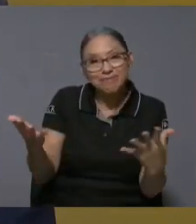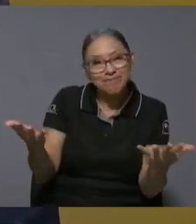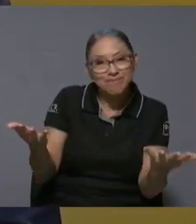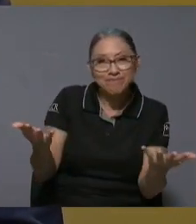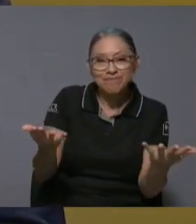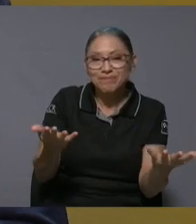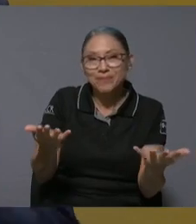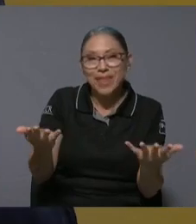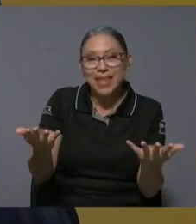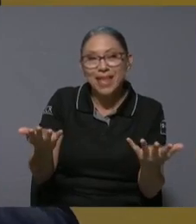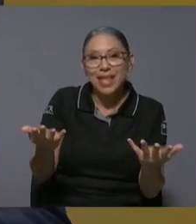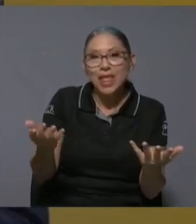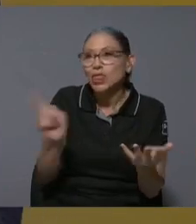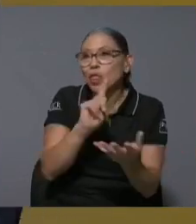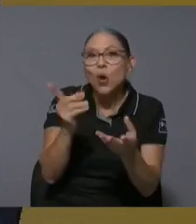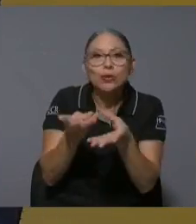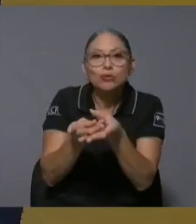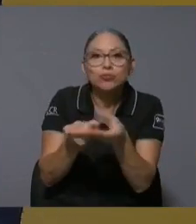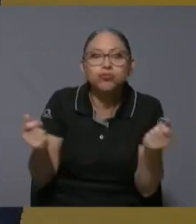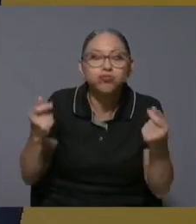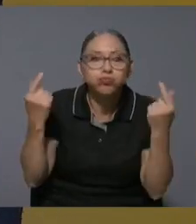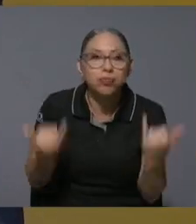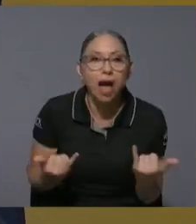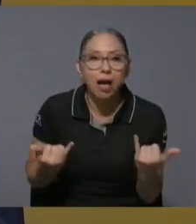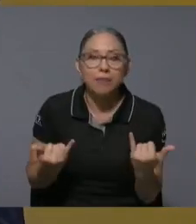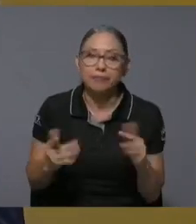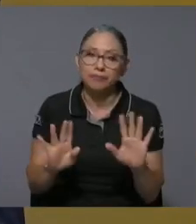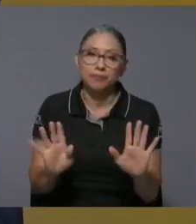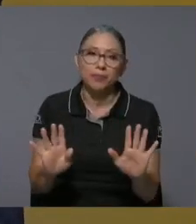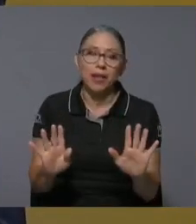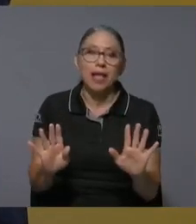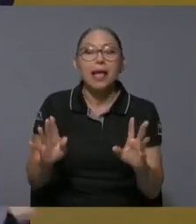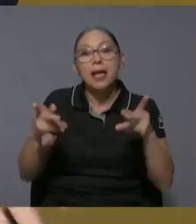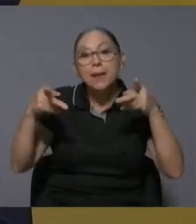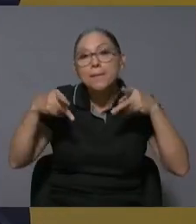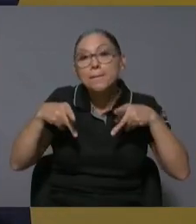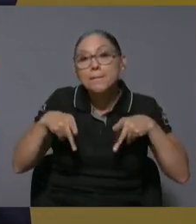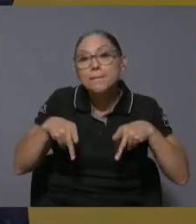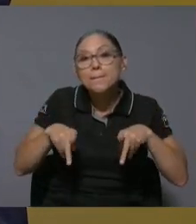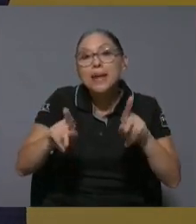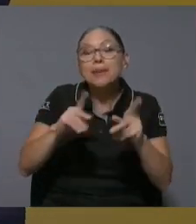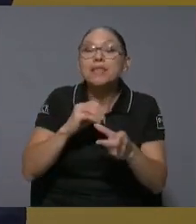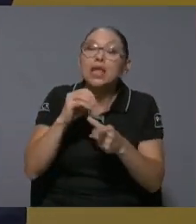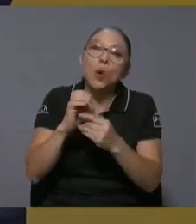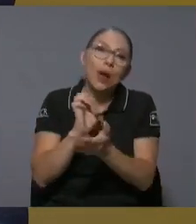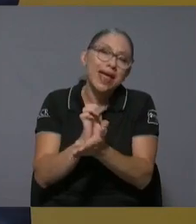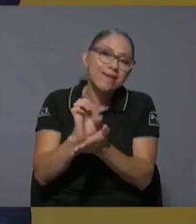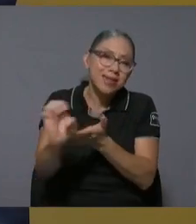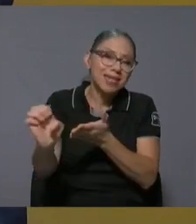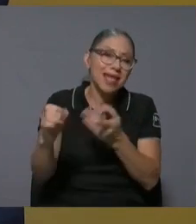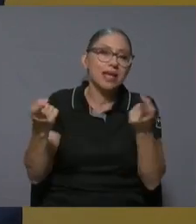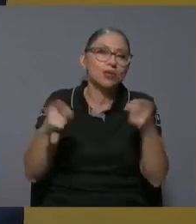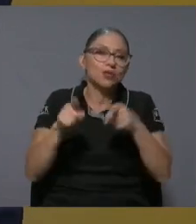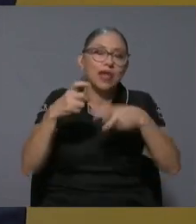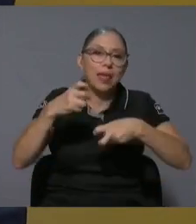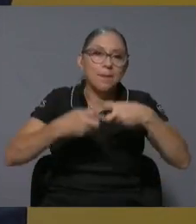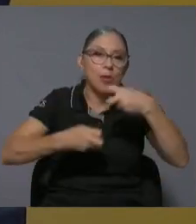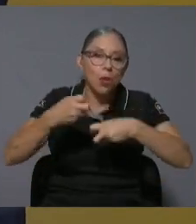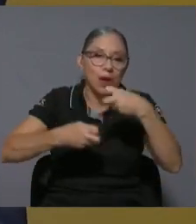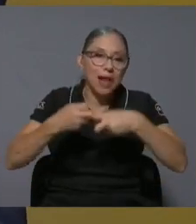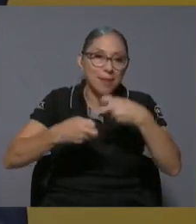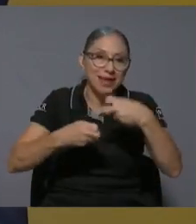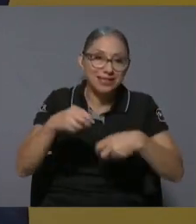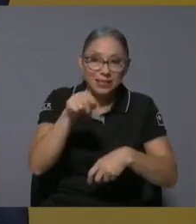que no es de solución inmediata lo que es lo que permite o lo que evita que sucedan problemas como los que hemos vivido en esos